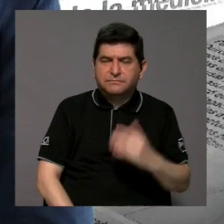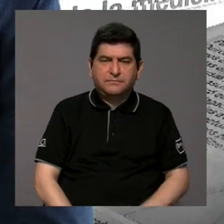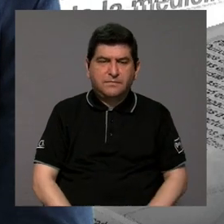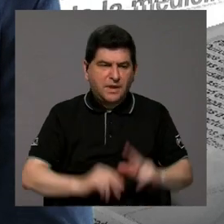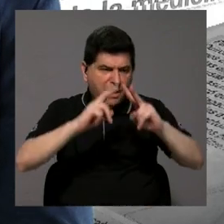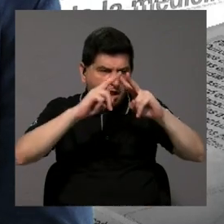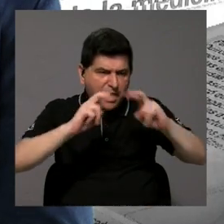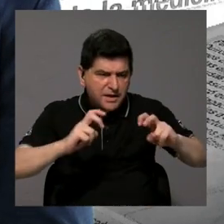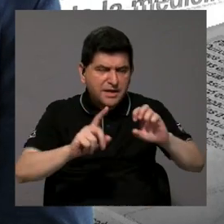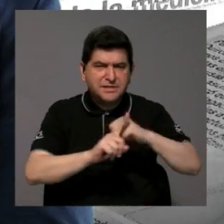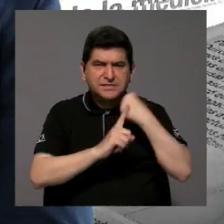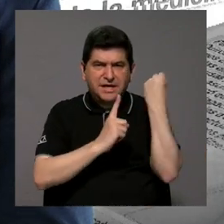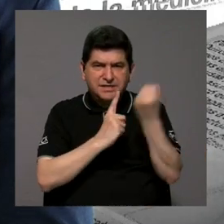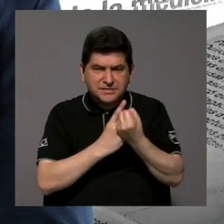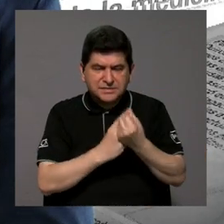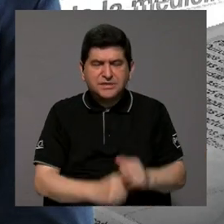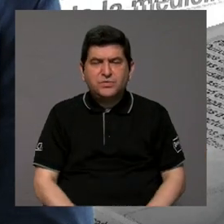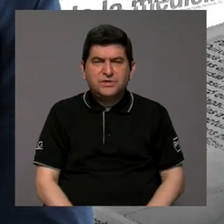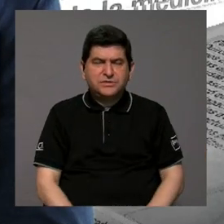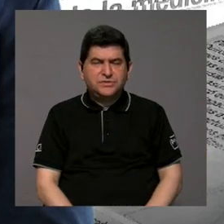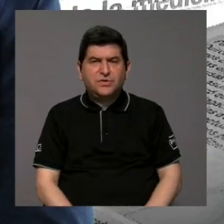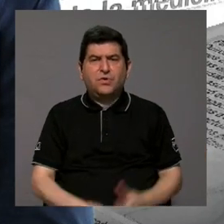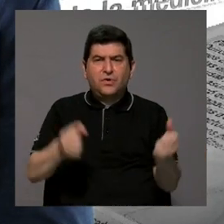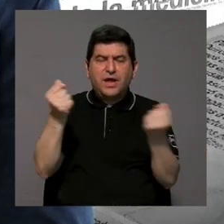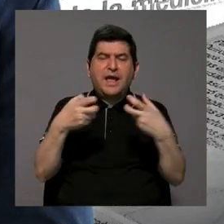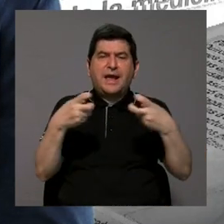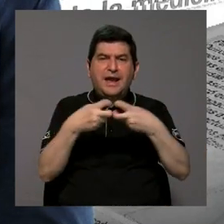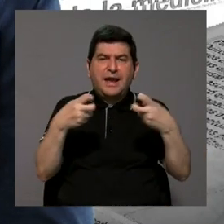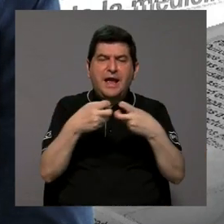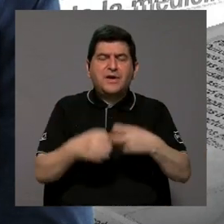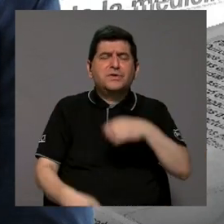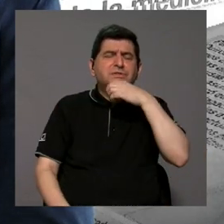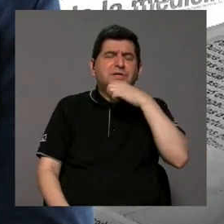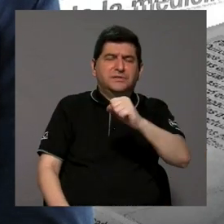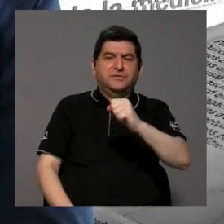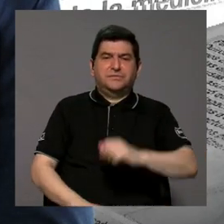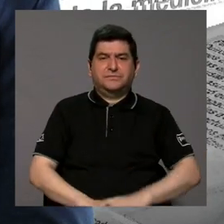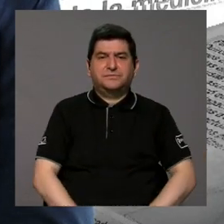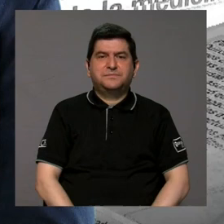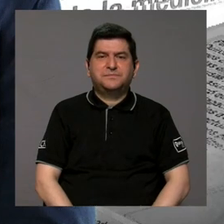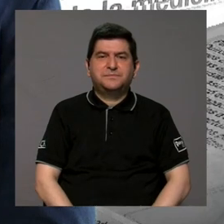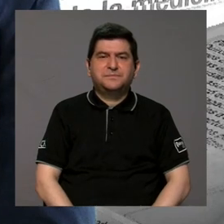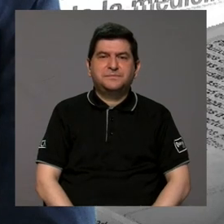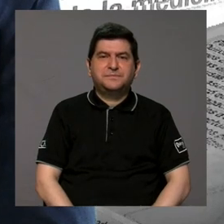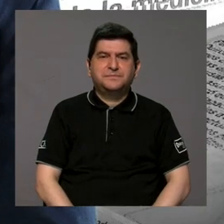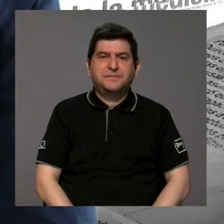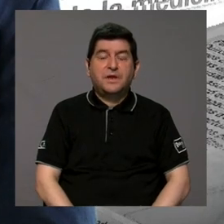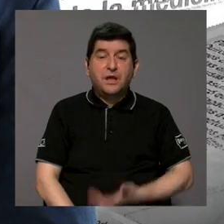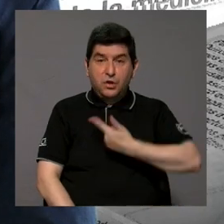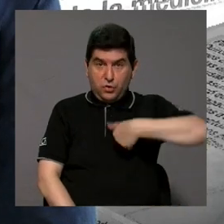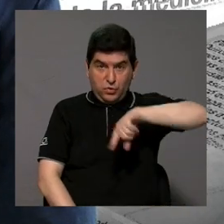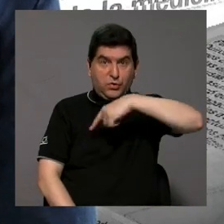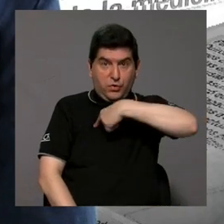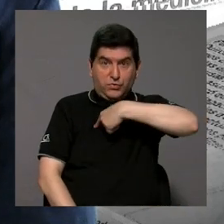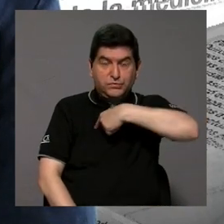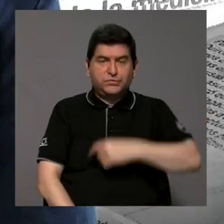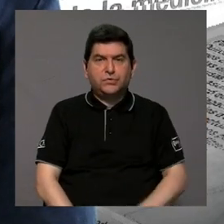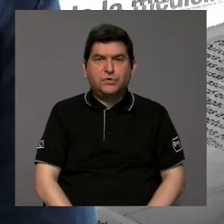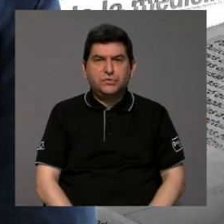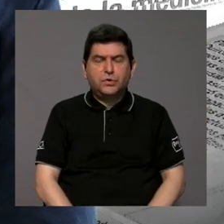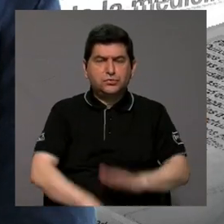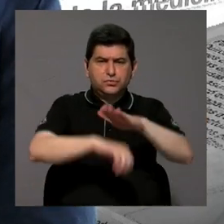ver cómo estaba el estado de salud en los vehículos eléctricos más antiguos tuvimos